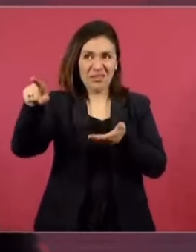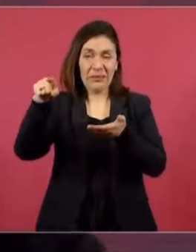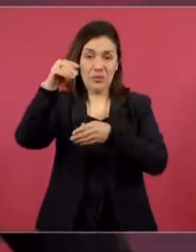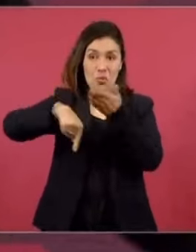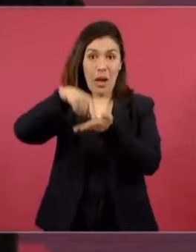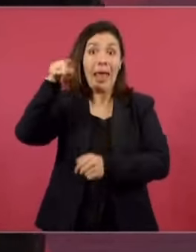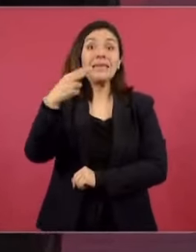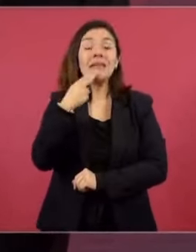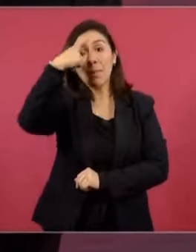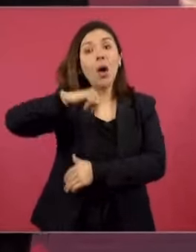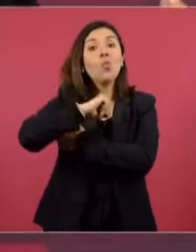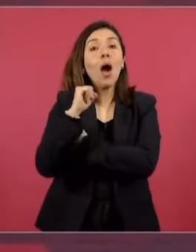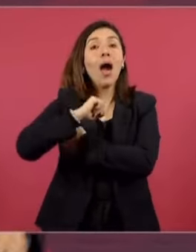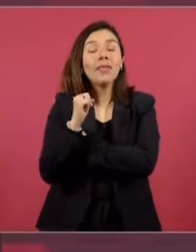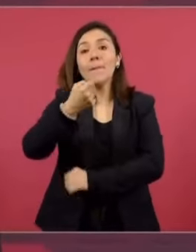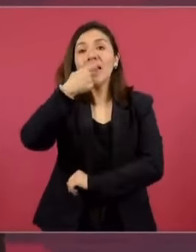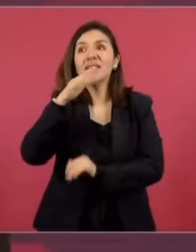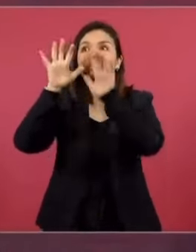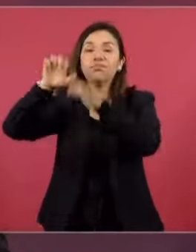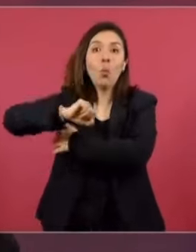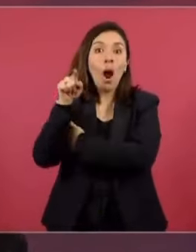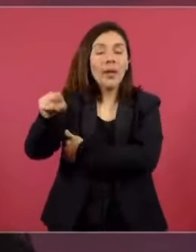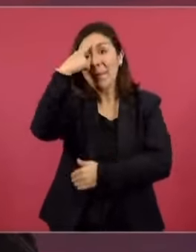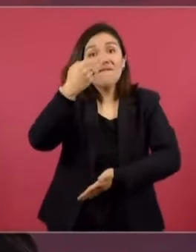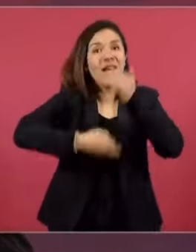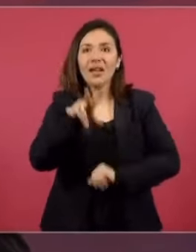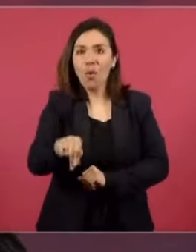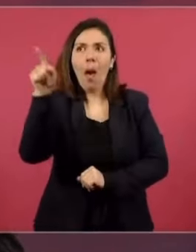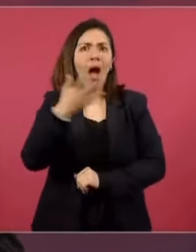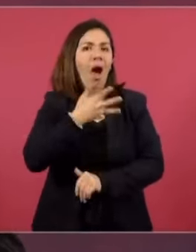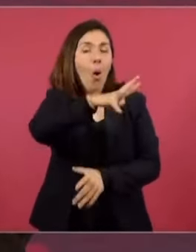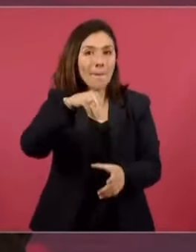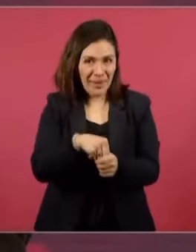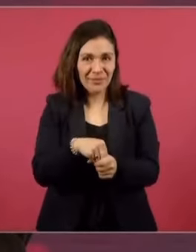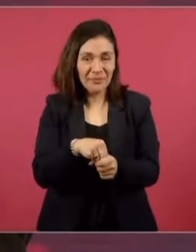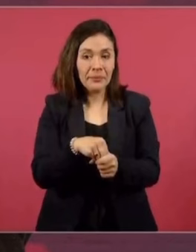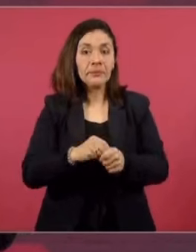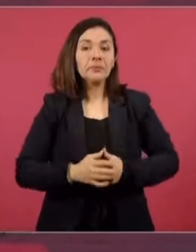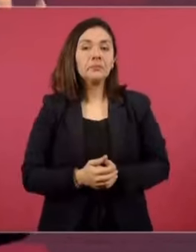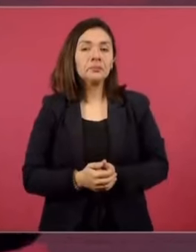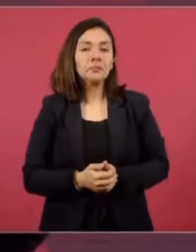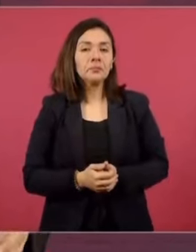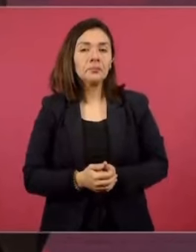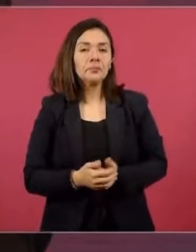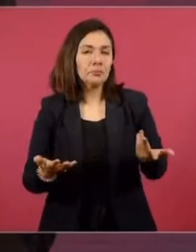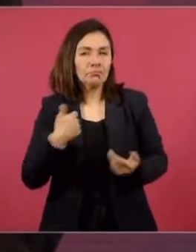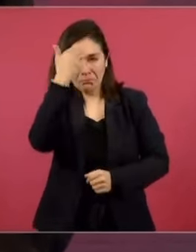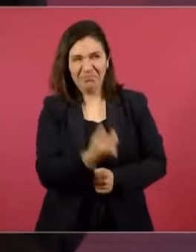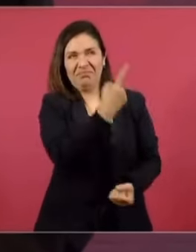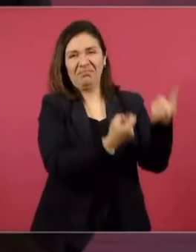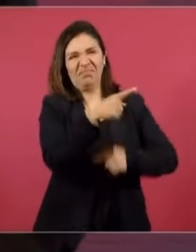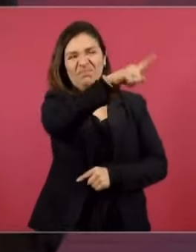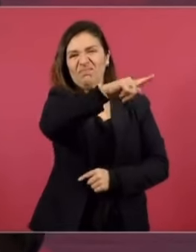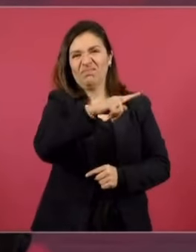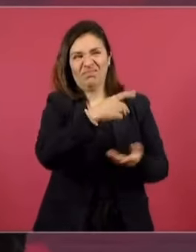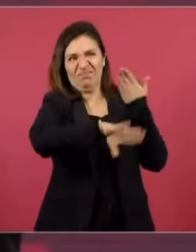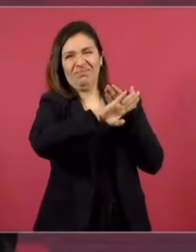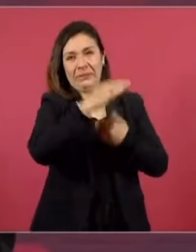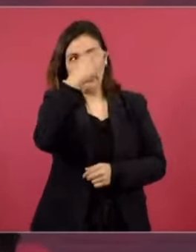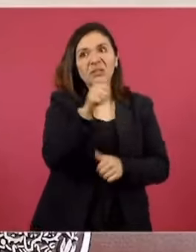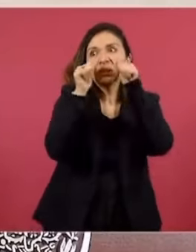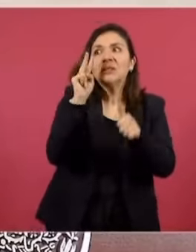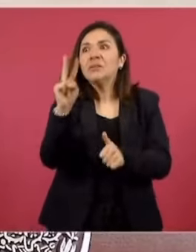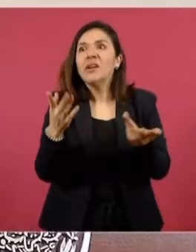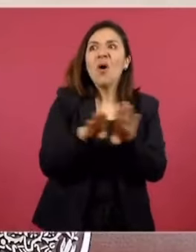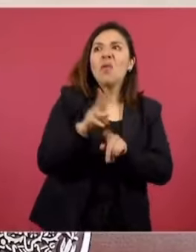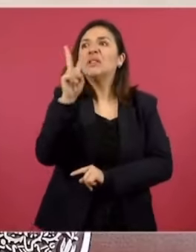a servir para almacenar medicamentos, que no falten los medicamentos. Yo sé que nuestros adversarios están pendientes